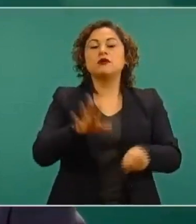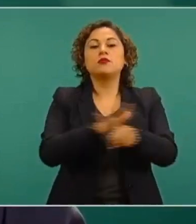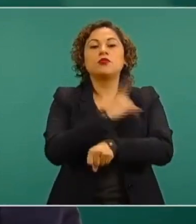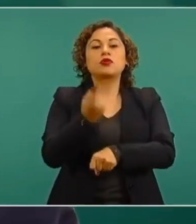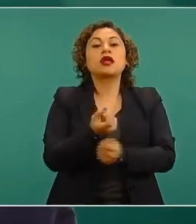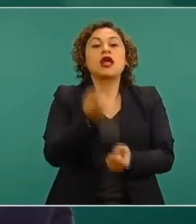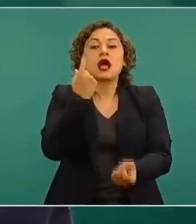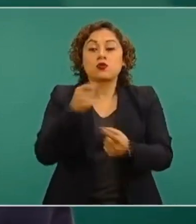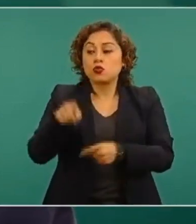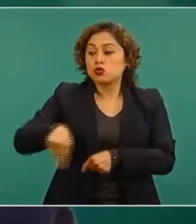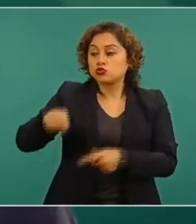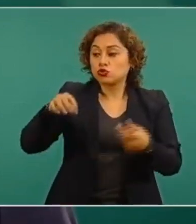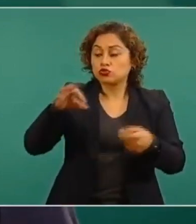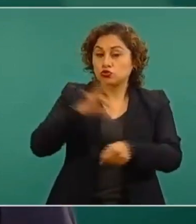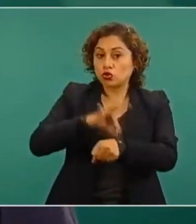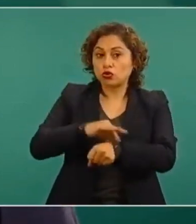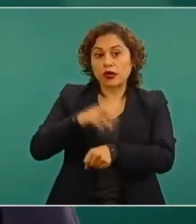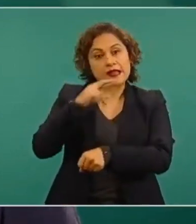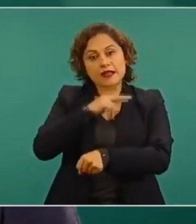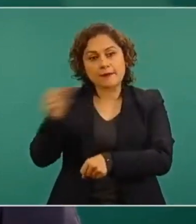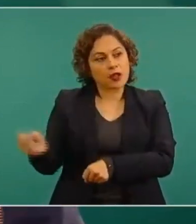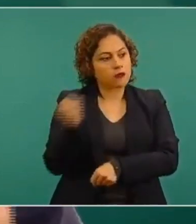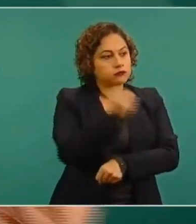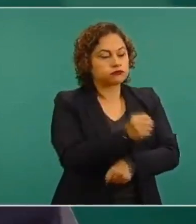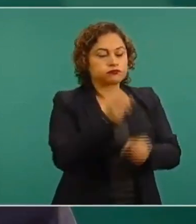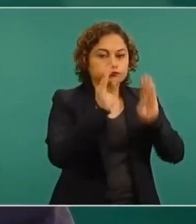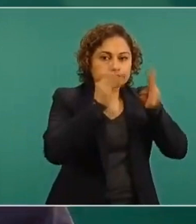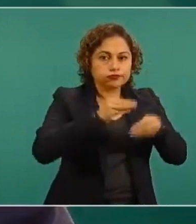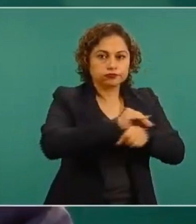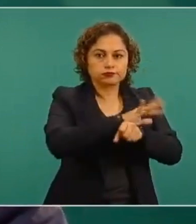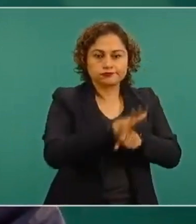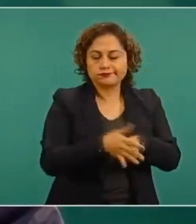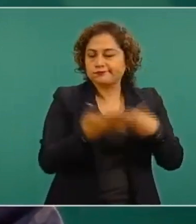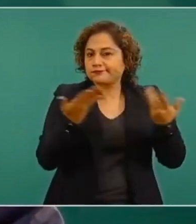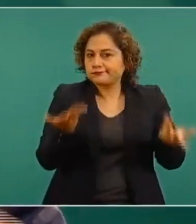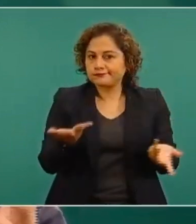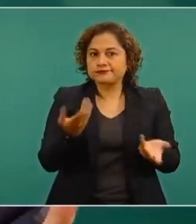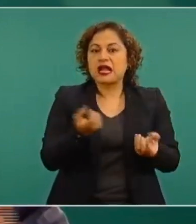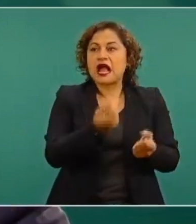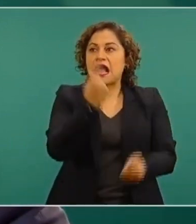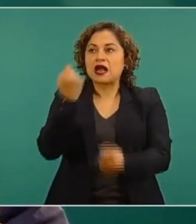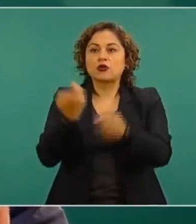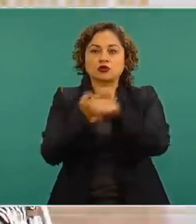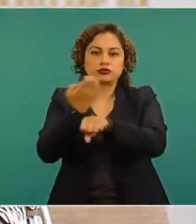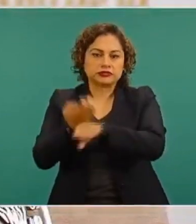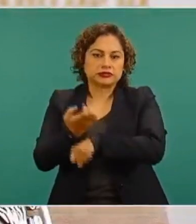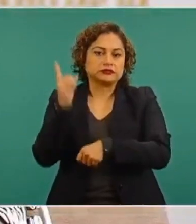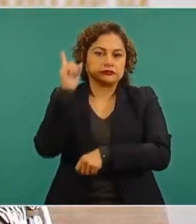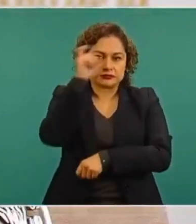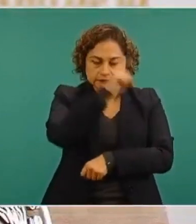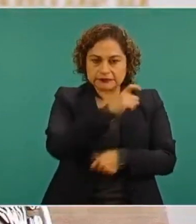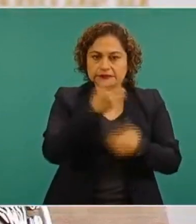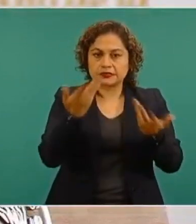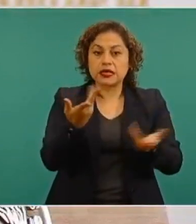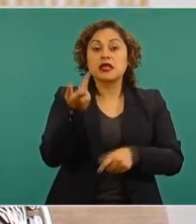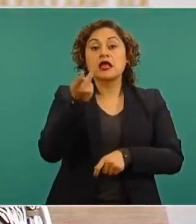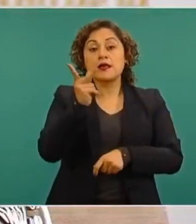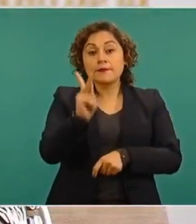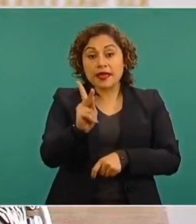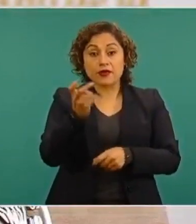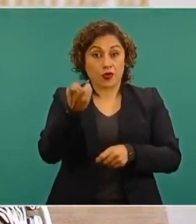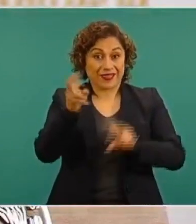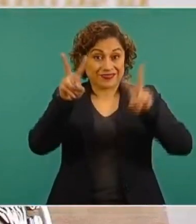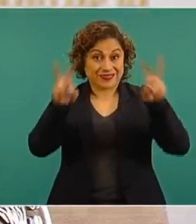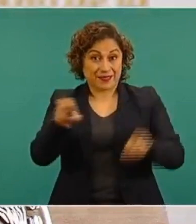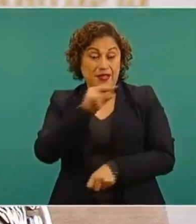COVID. En el sector privado no teníamos conocimiento que hubiera un censo como este, pero la colaboración ha sido